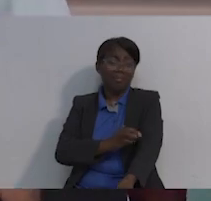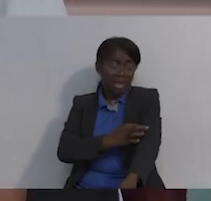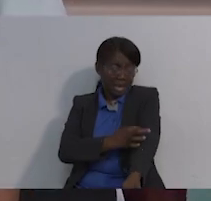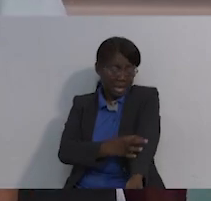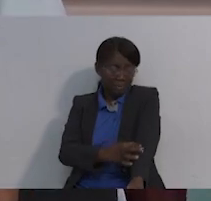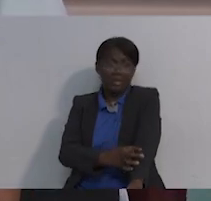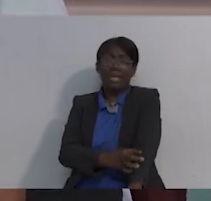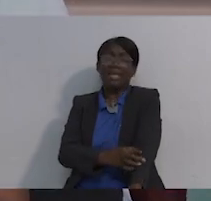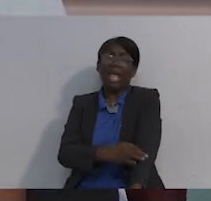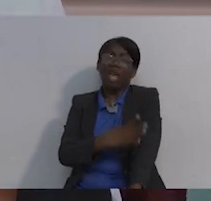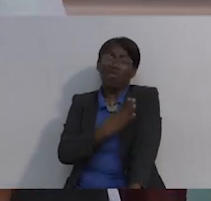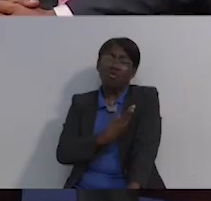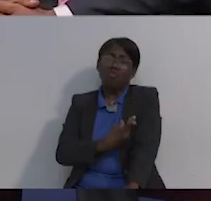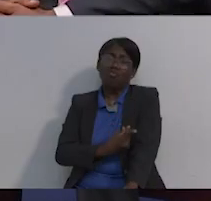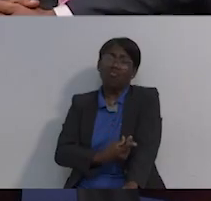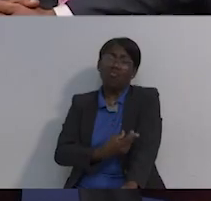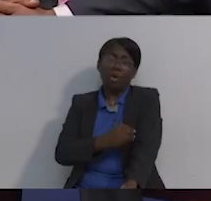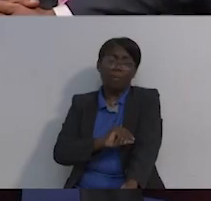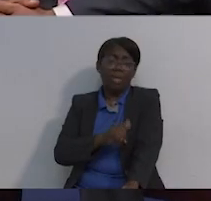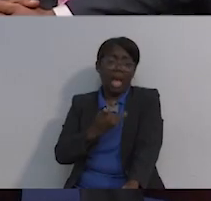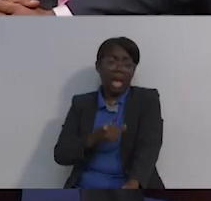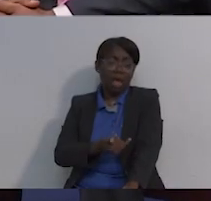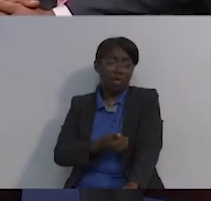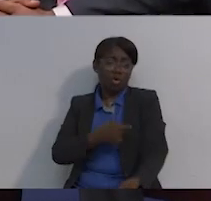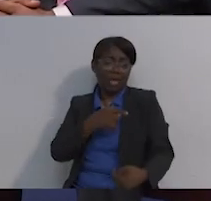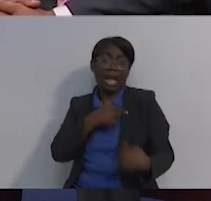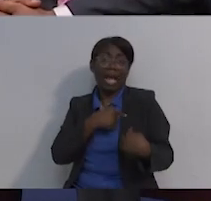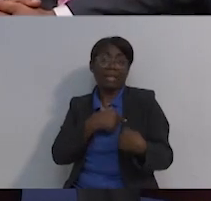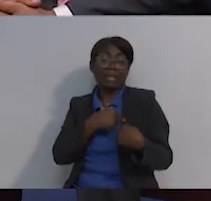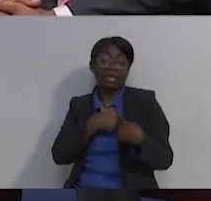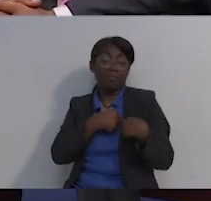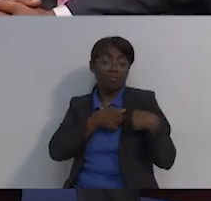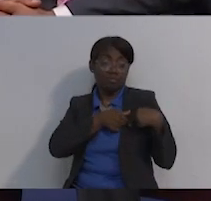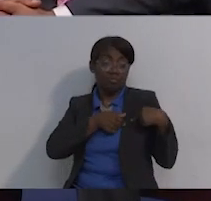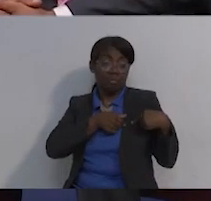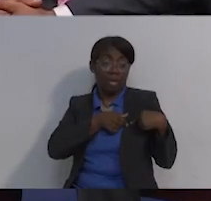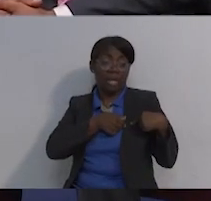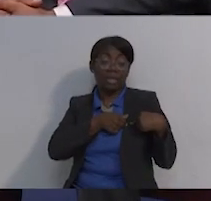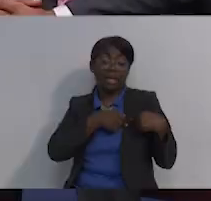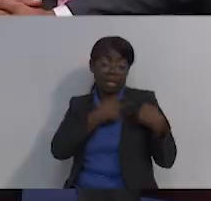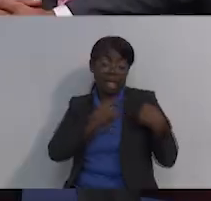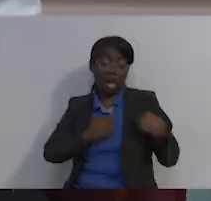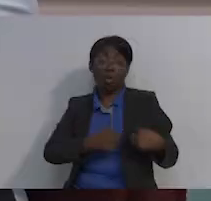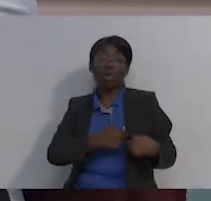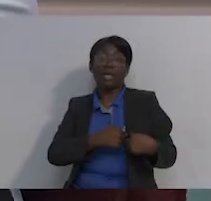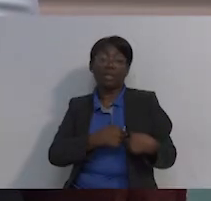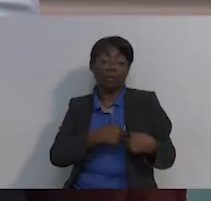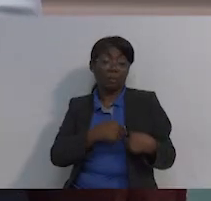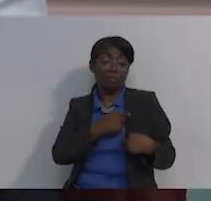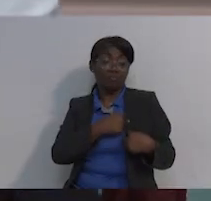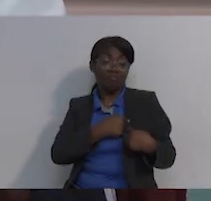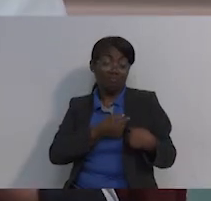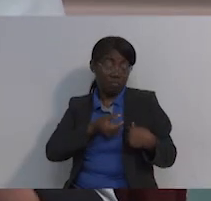corrige si no es así. Es correcto. Ahí te ponen la aguja donde está el químico y eso va directo, no tienes que sufrir.